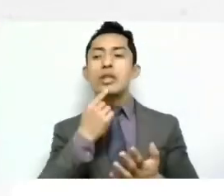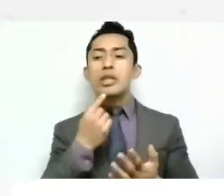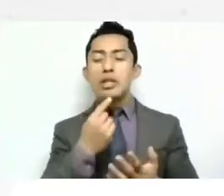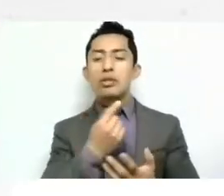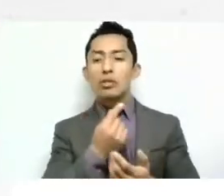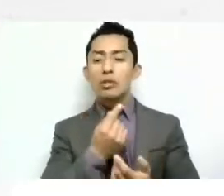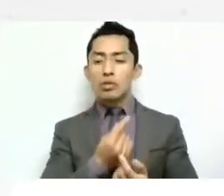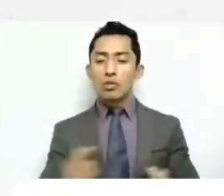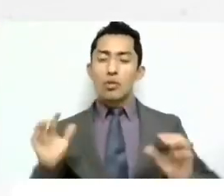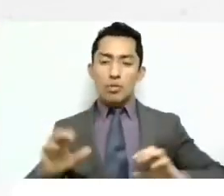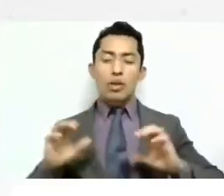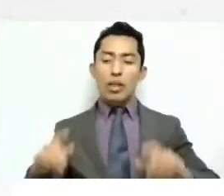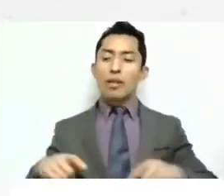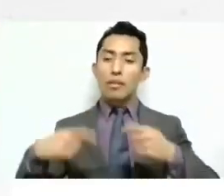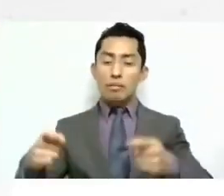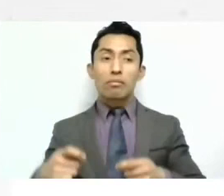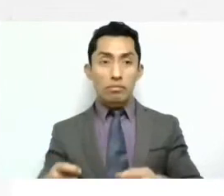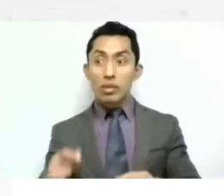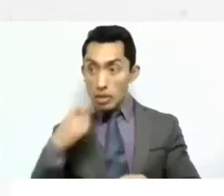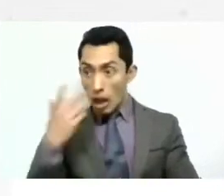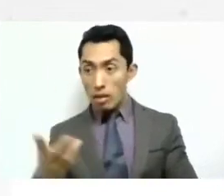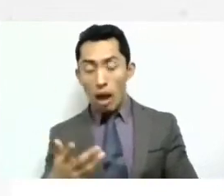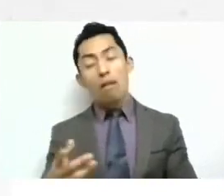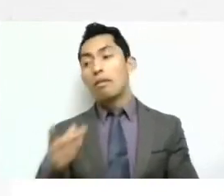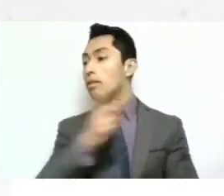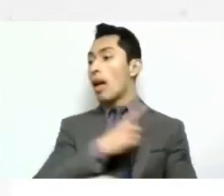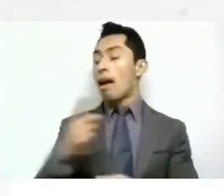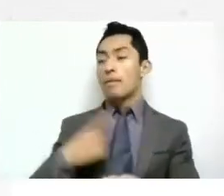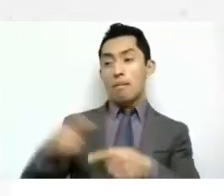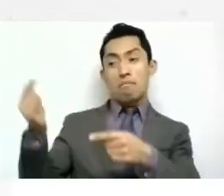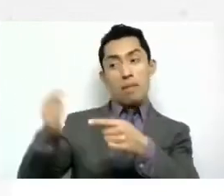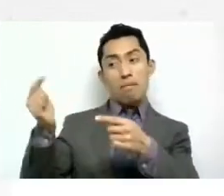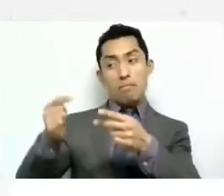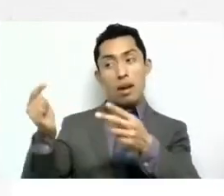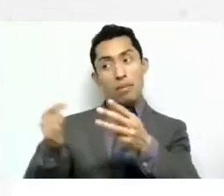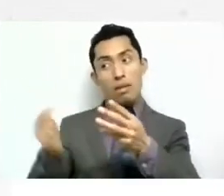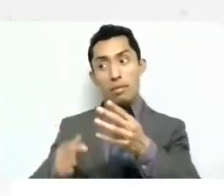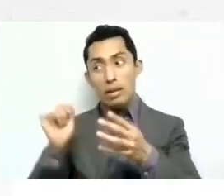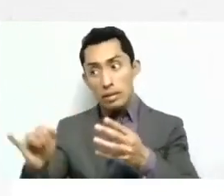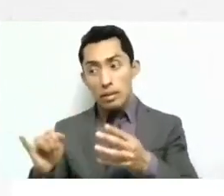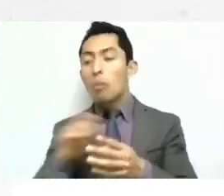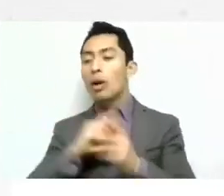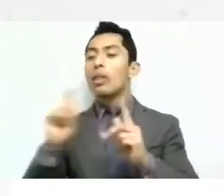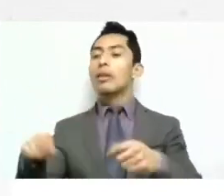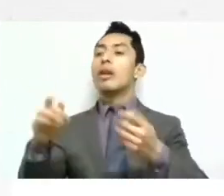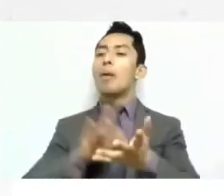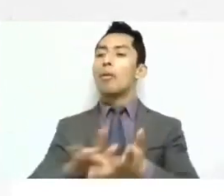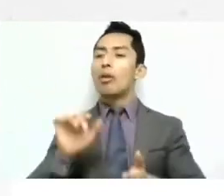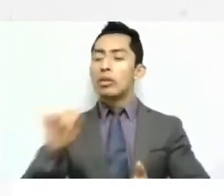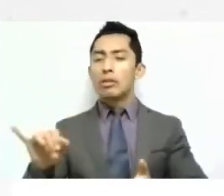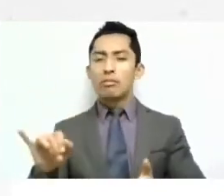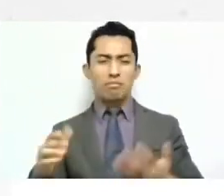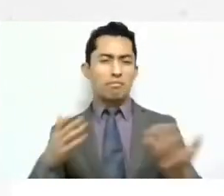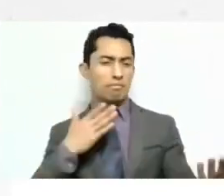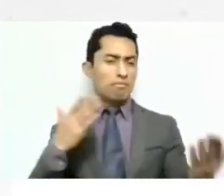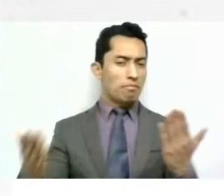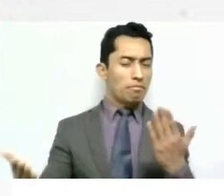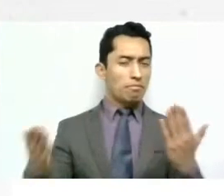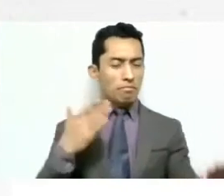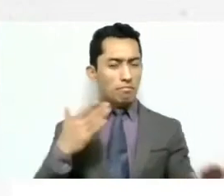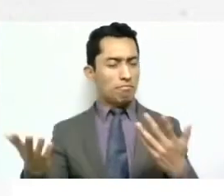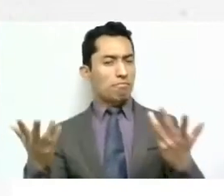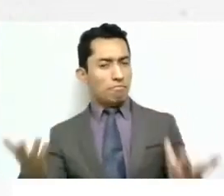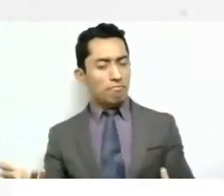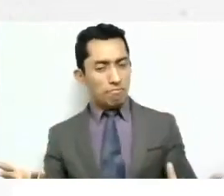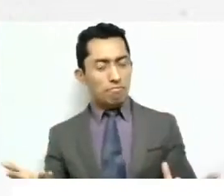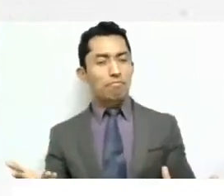tenía que tener ciertos requisitos que es, que vamos a ir comentando, entonces ahí vamos viendo cómo, también,